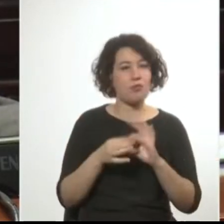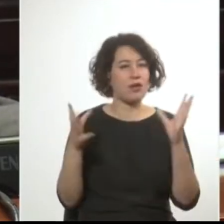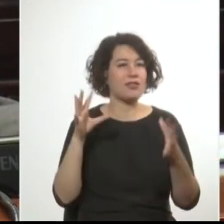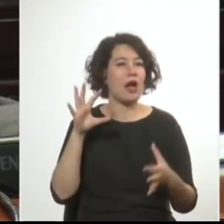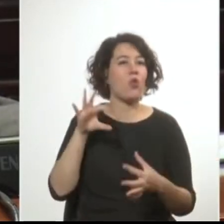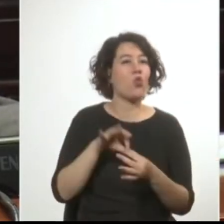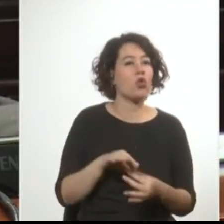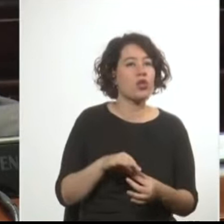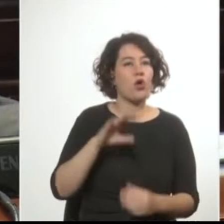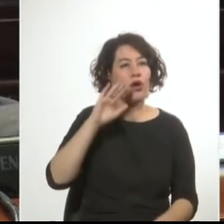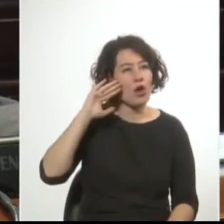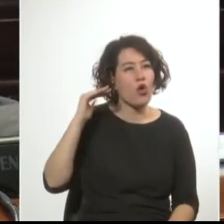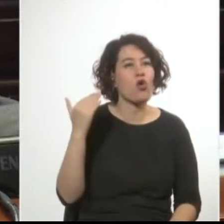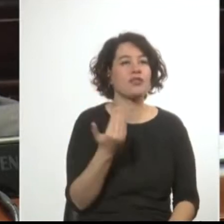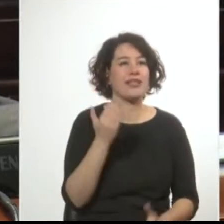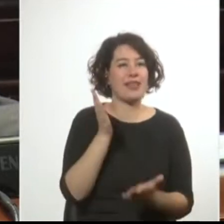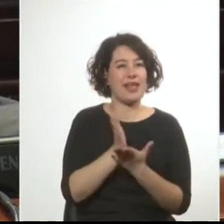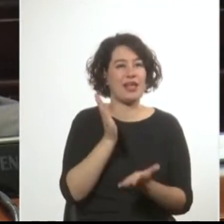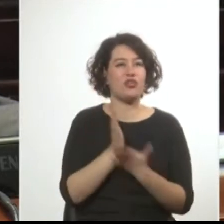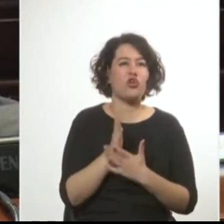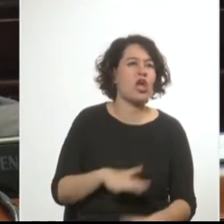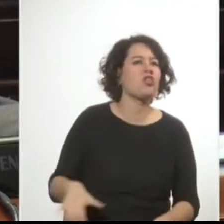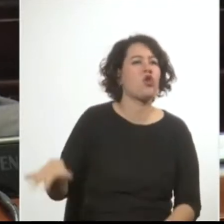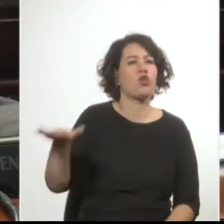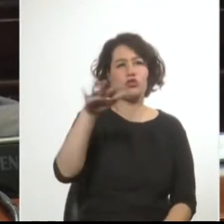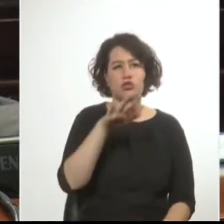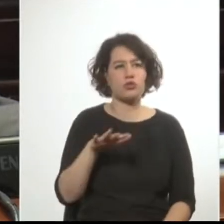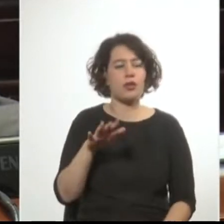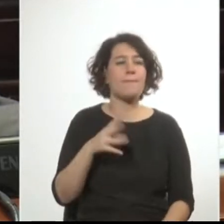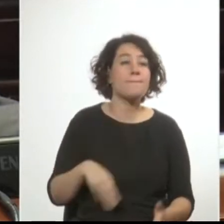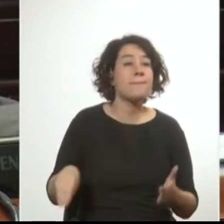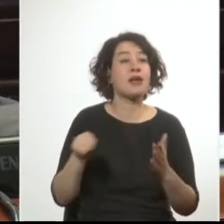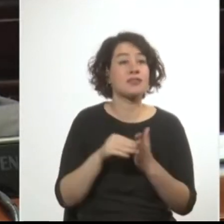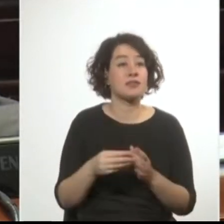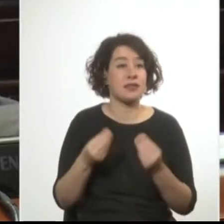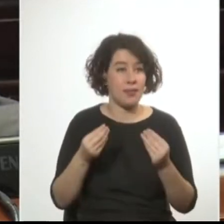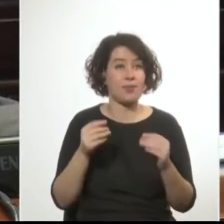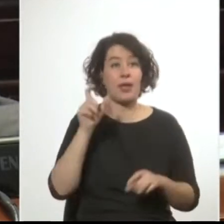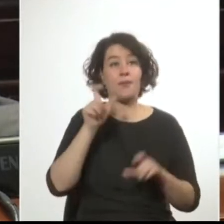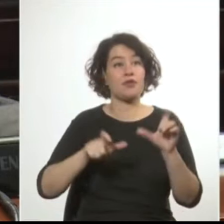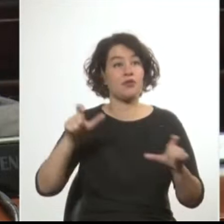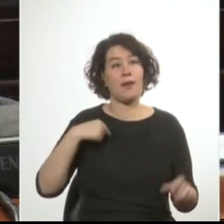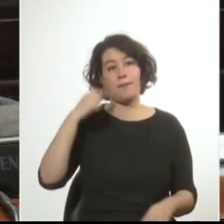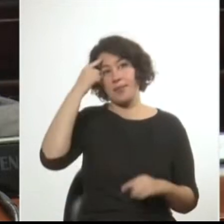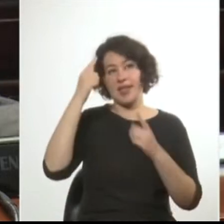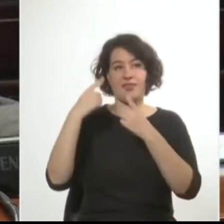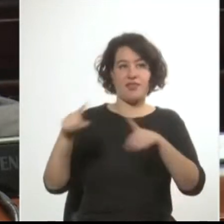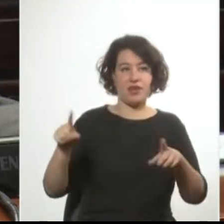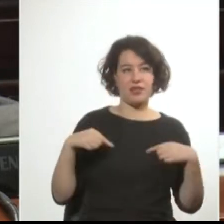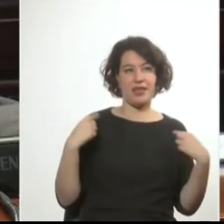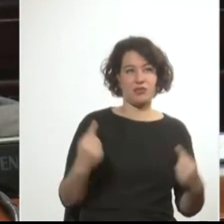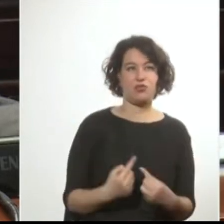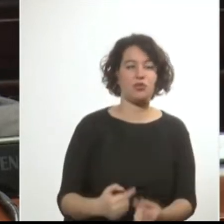en reconocer los derechos de todos, incluso de aquellos que piensan diferente a nosotros.